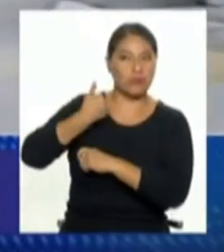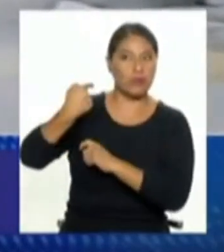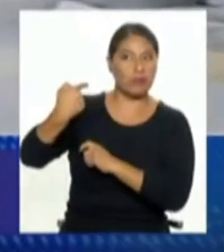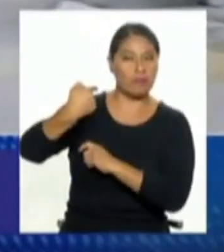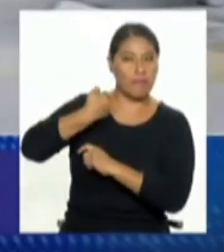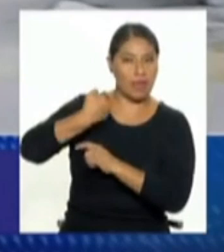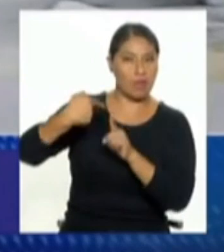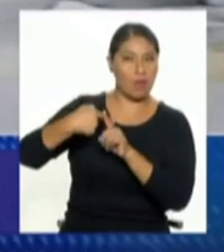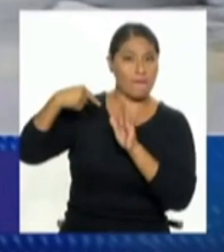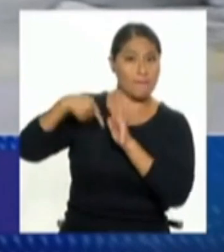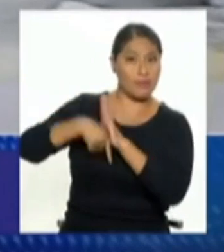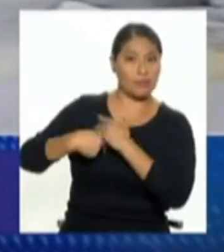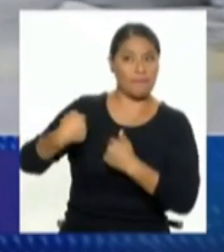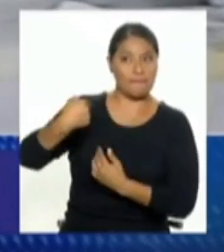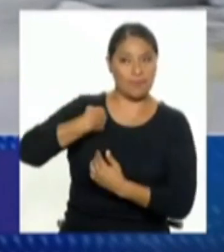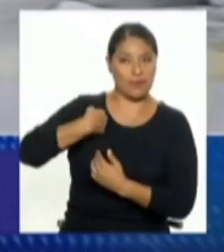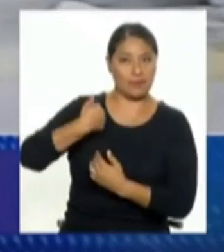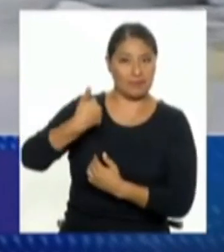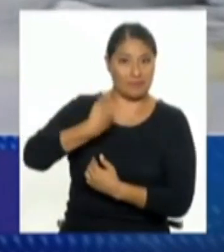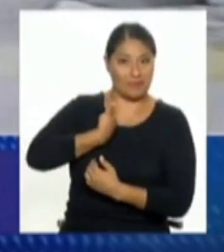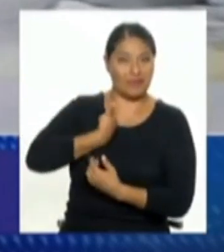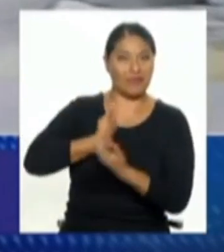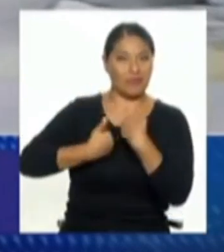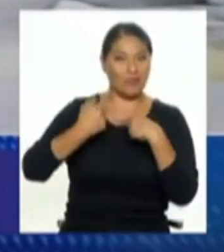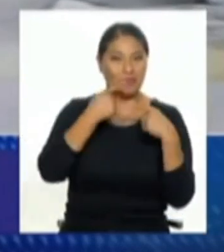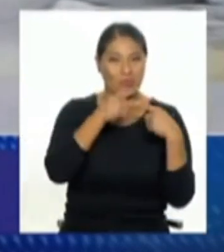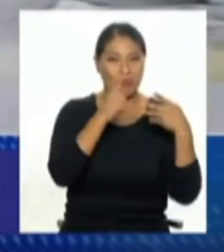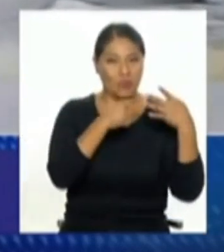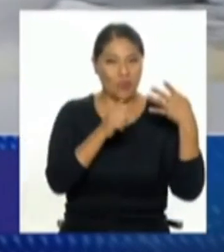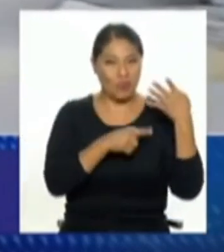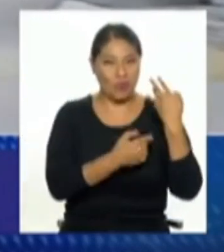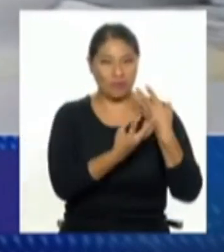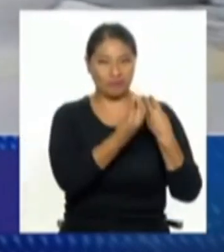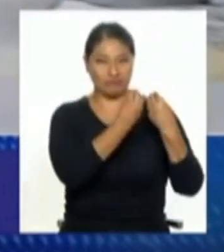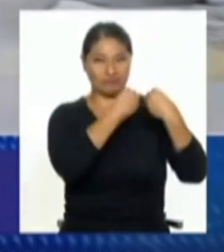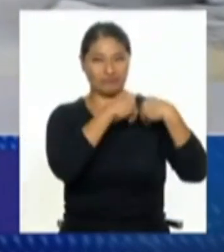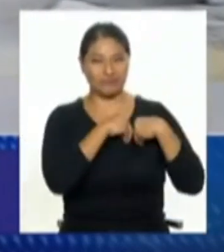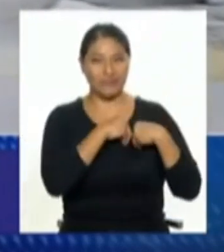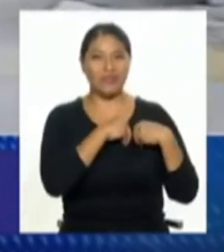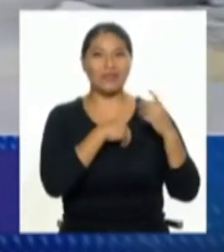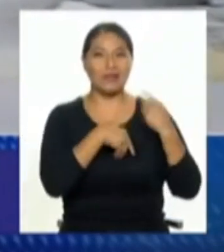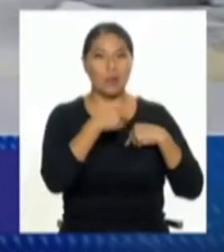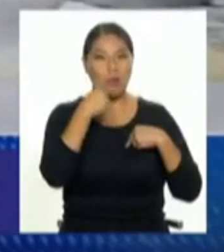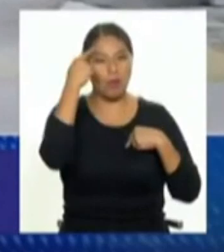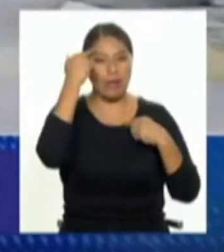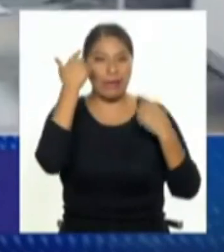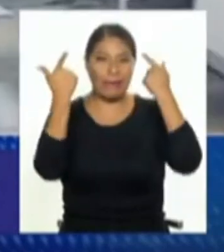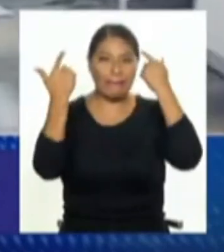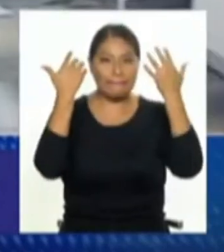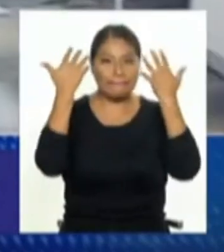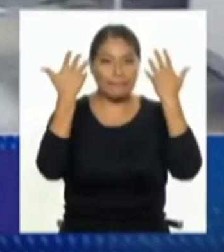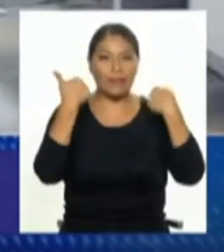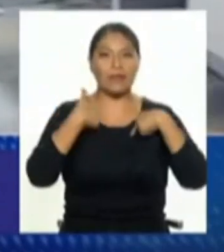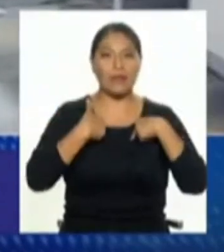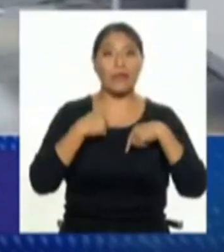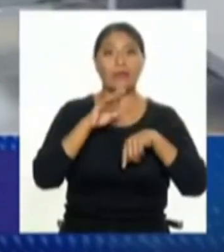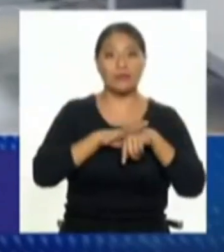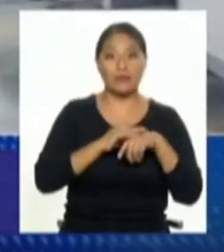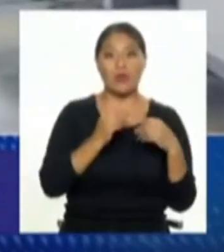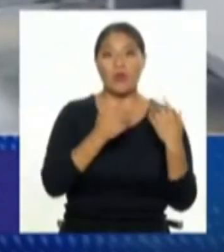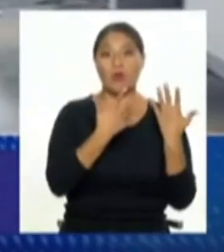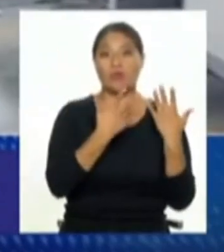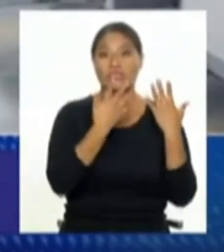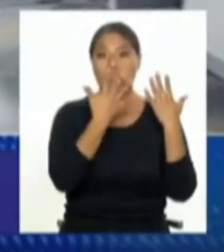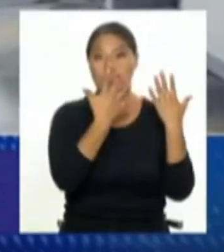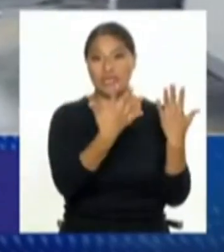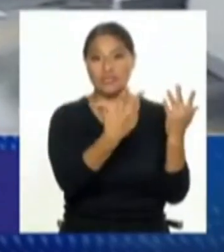tratados, recordemos que actualmente de las personas que tienen malestares emocionales o problemas de salud mental, 8 de cada 10